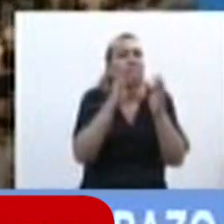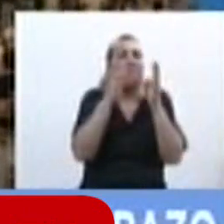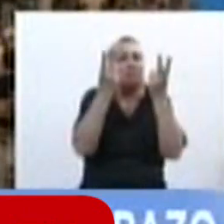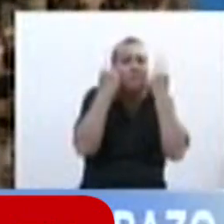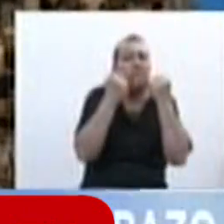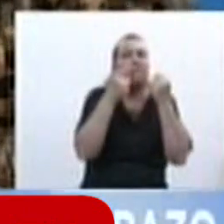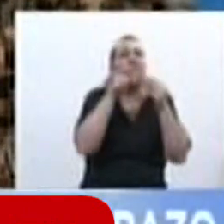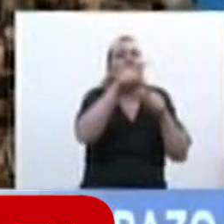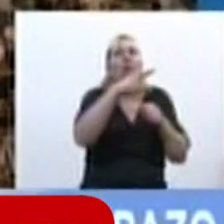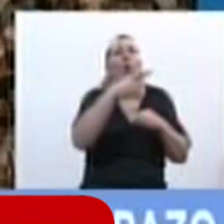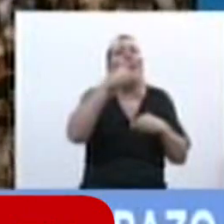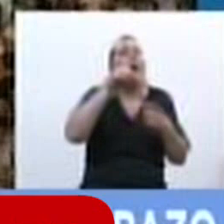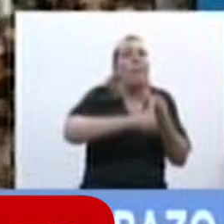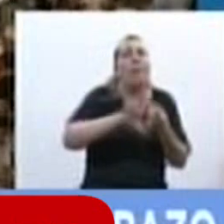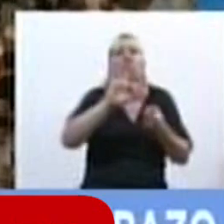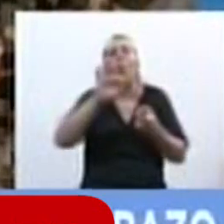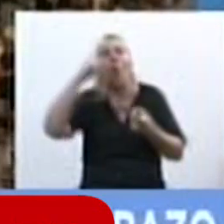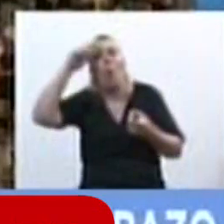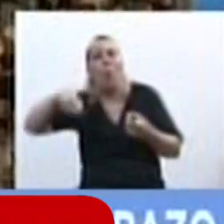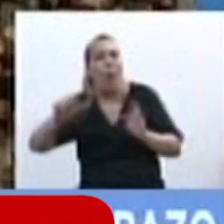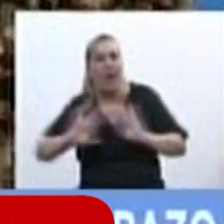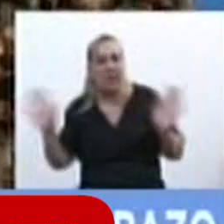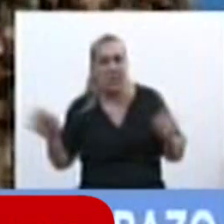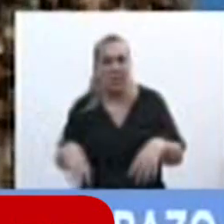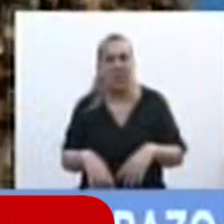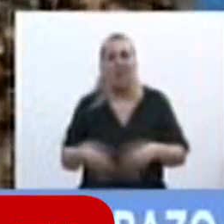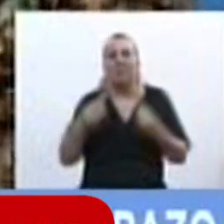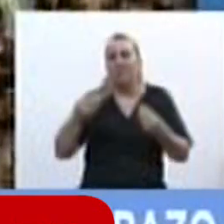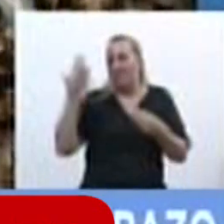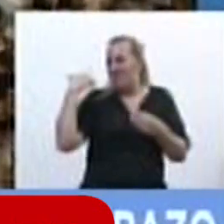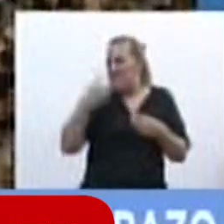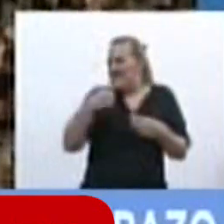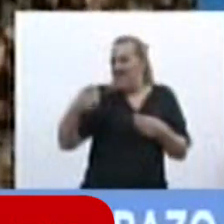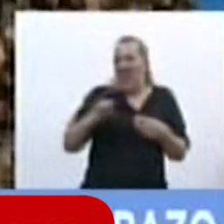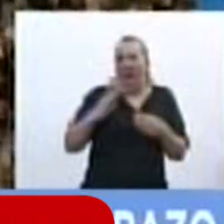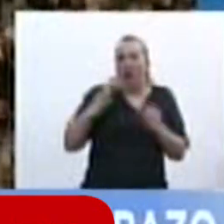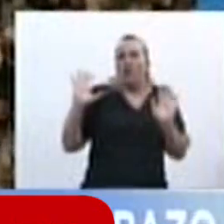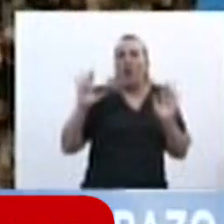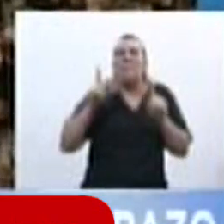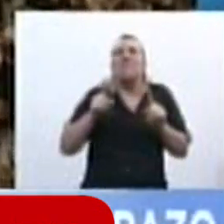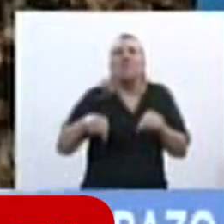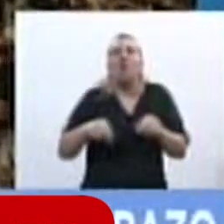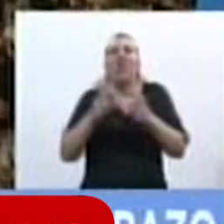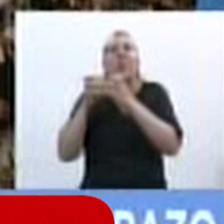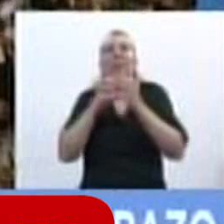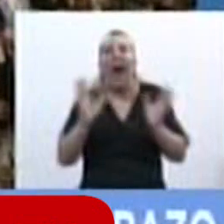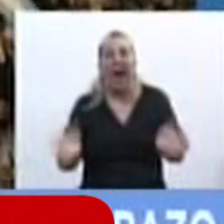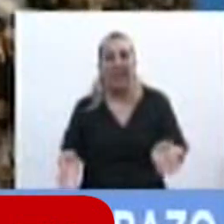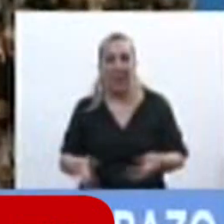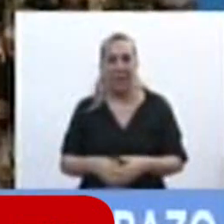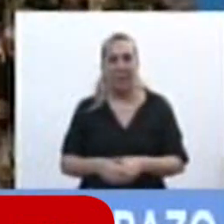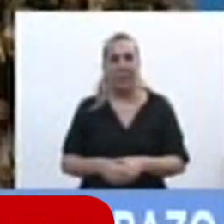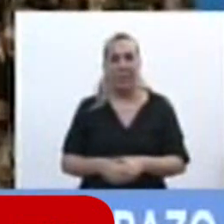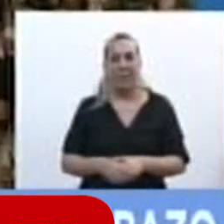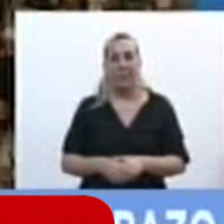o del juez. No pasaron 100 años de este debate y si